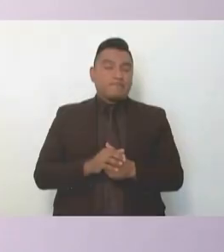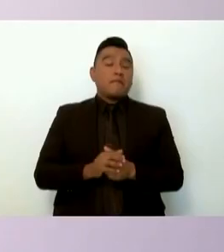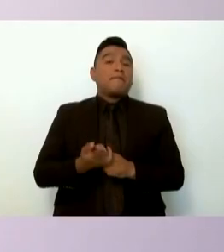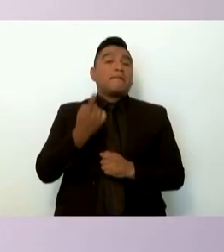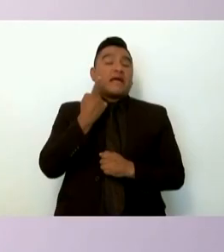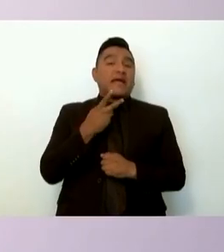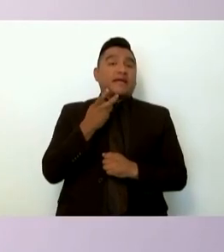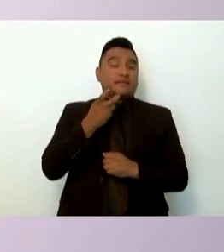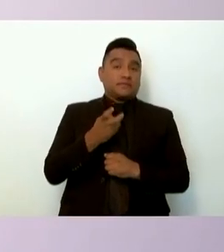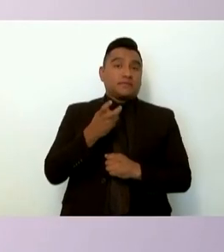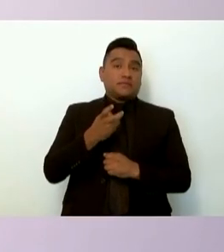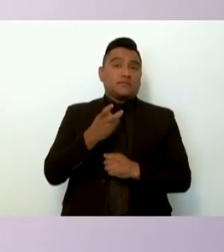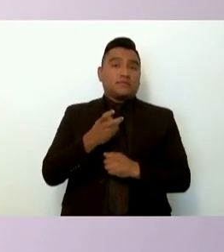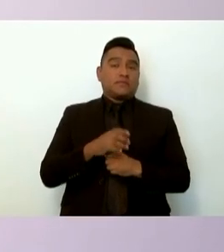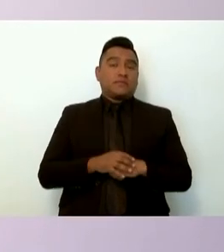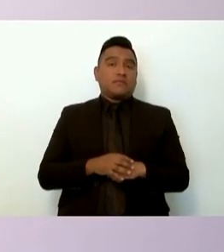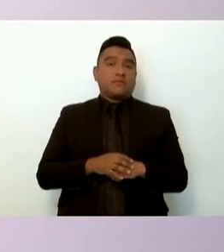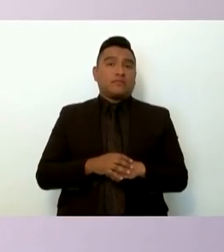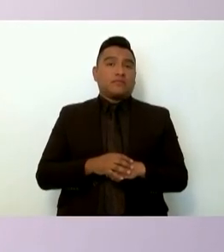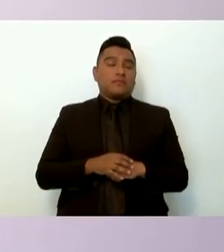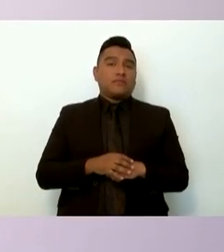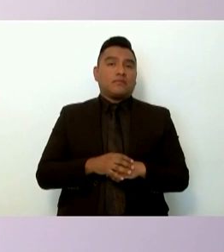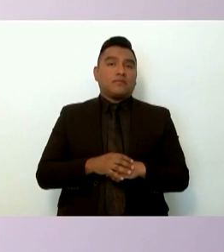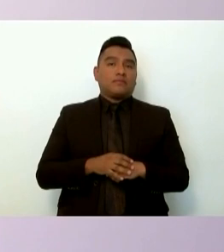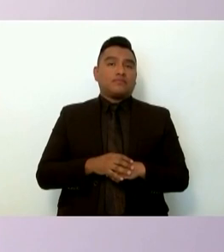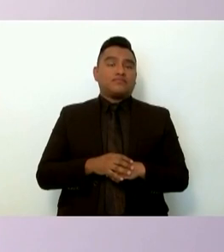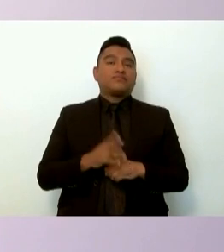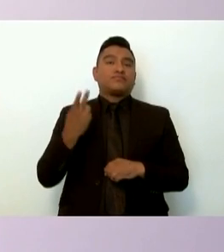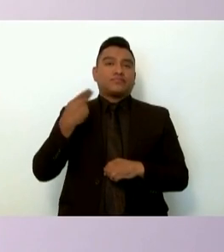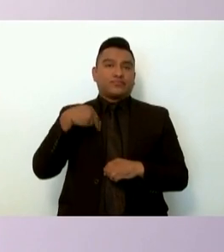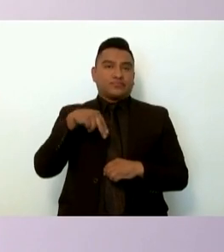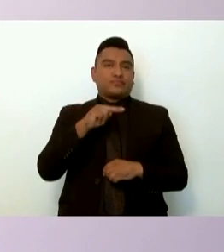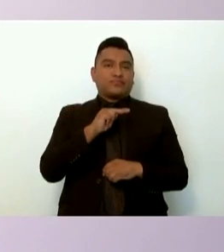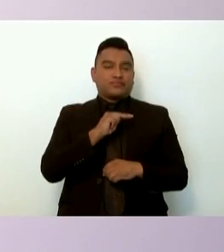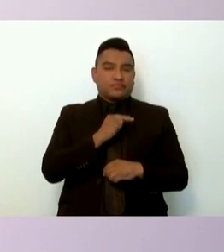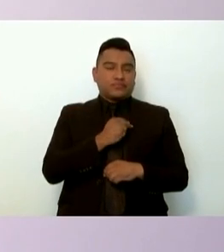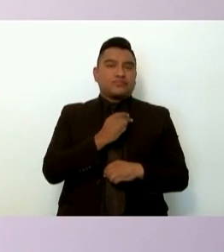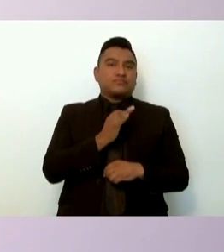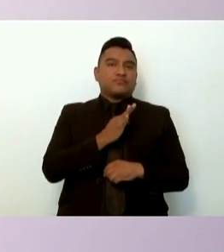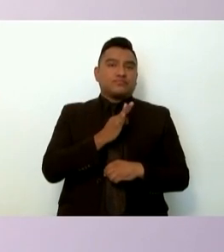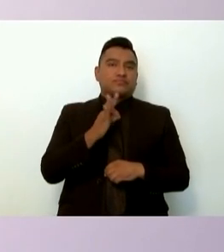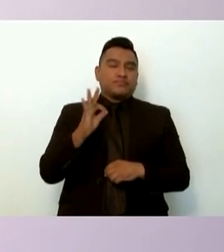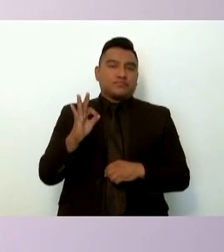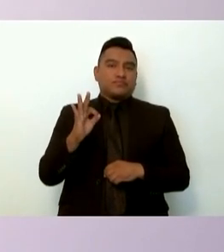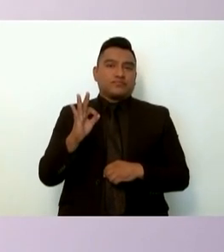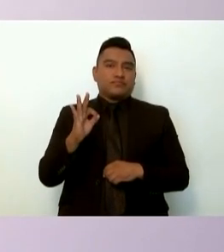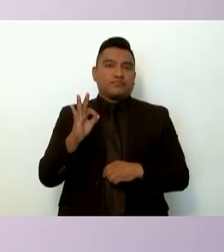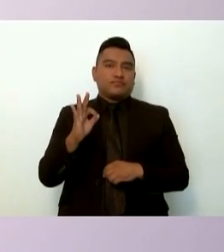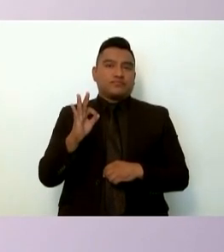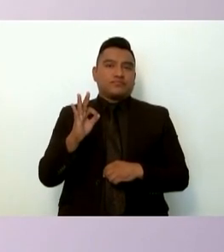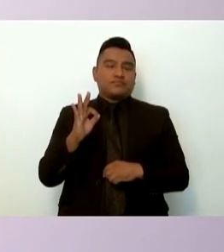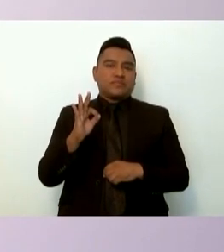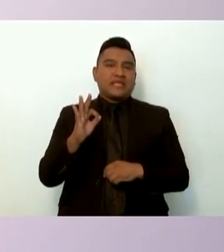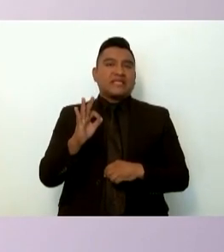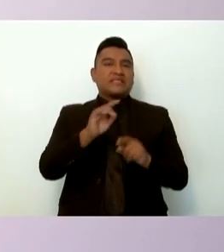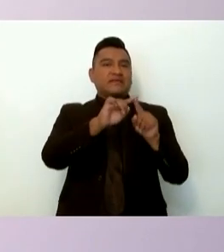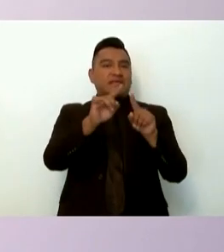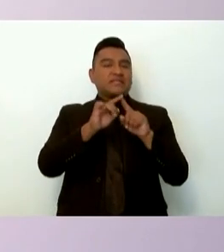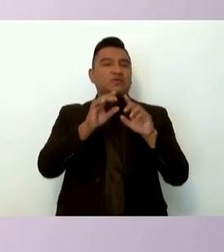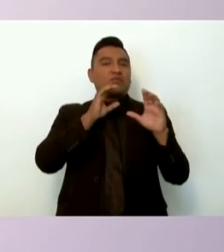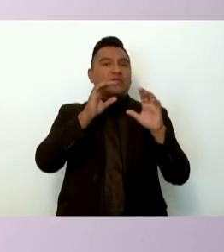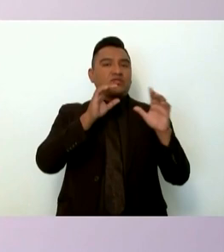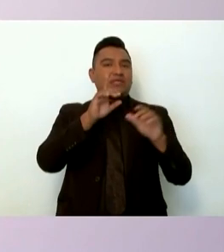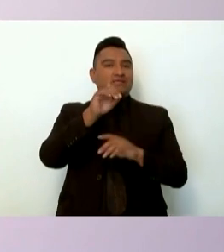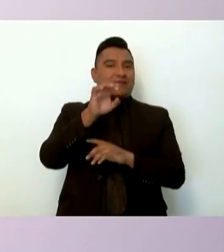esto también podemos hacer uso de las intervenciones de comunicaciones de la DEA.